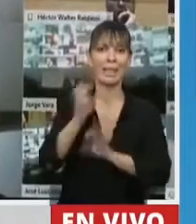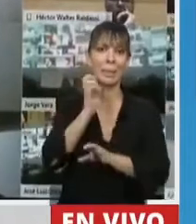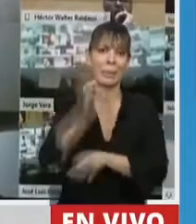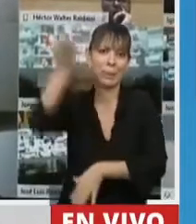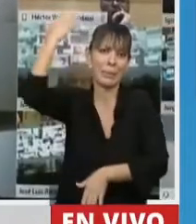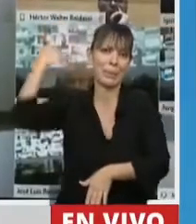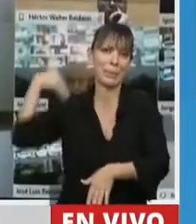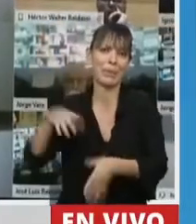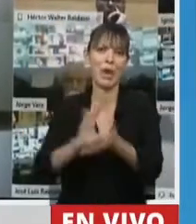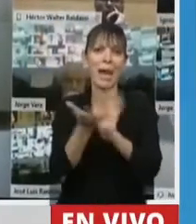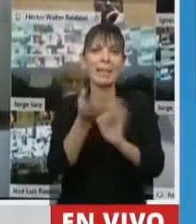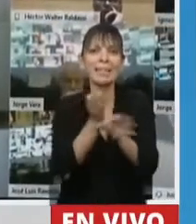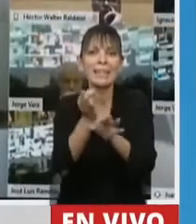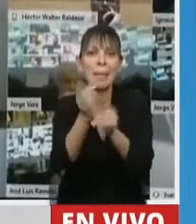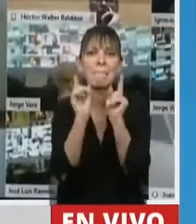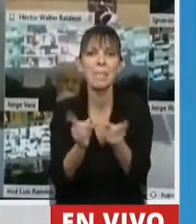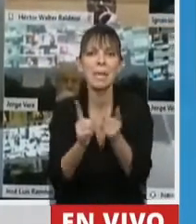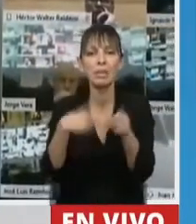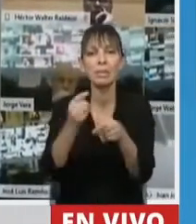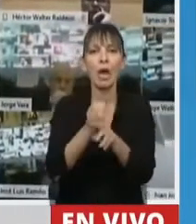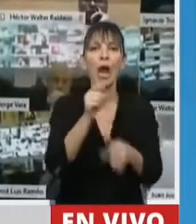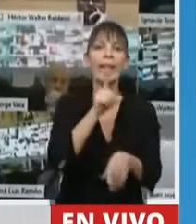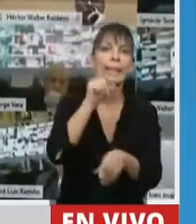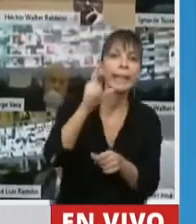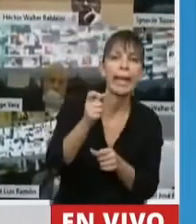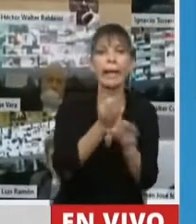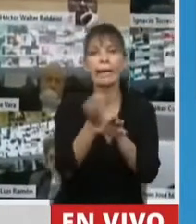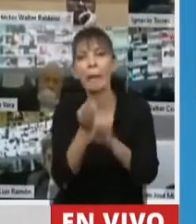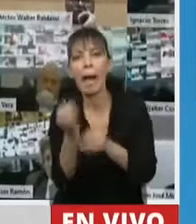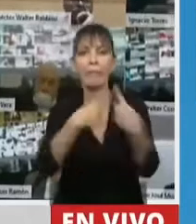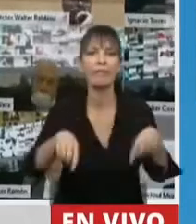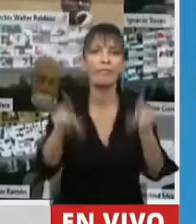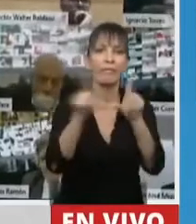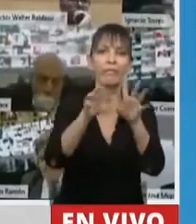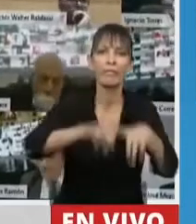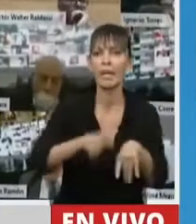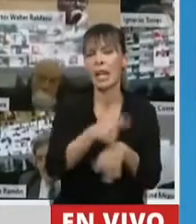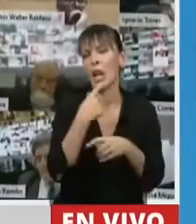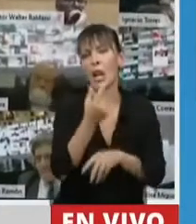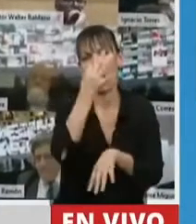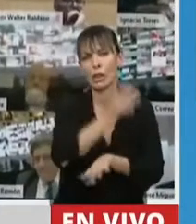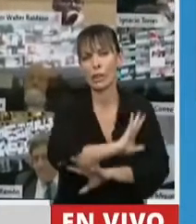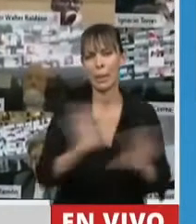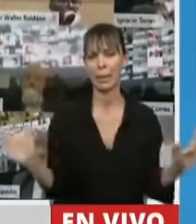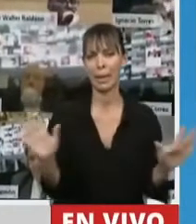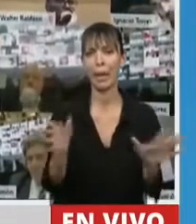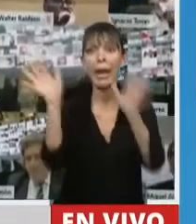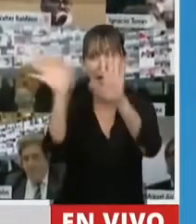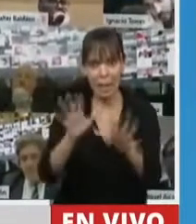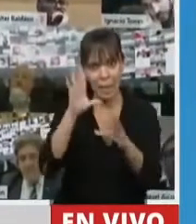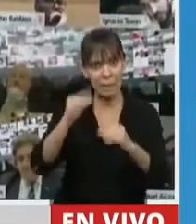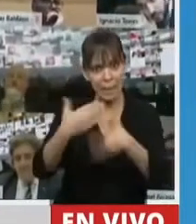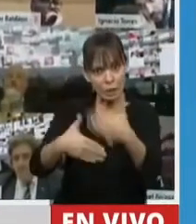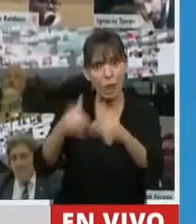emparchamos, todo con espacios TIC, espacios no sé qué, que no sirven para nada. Capacitamos, sí,